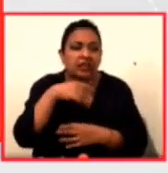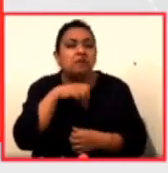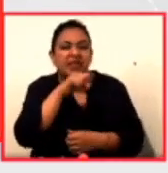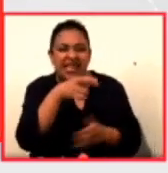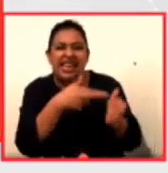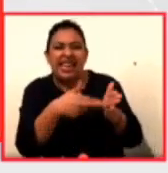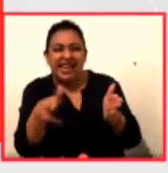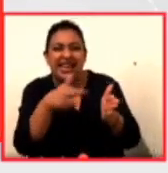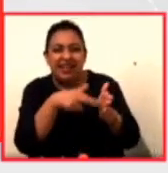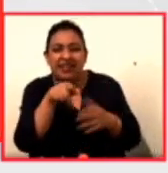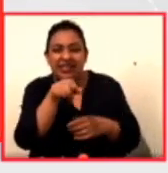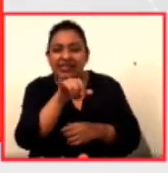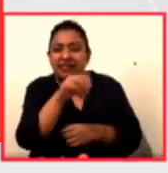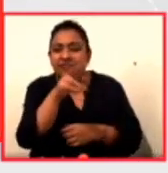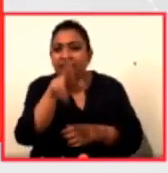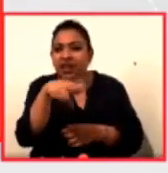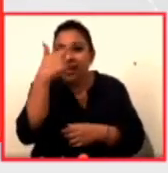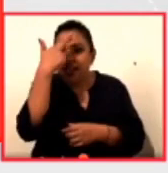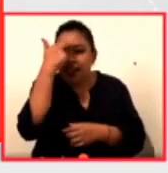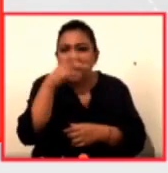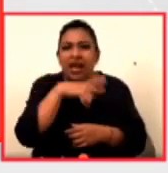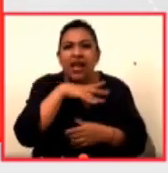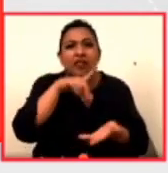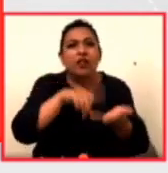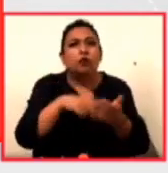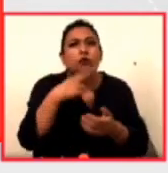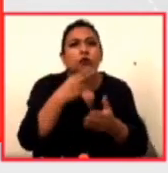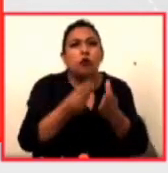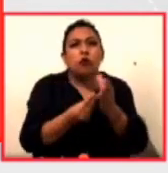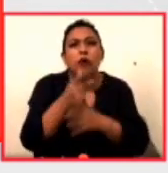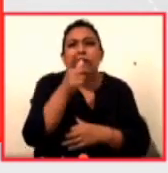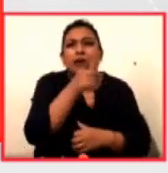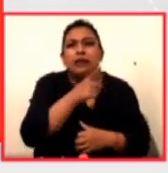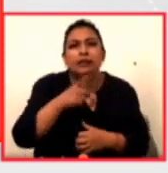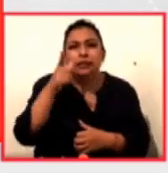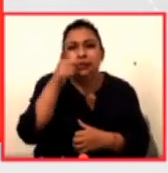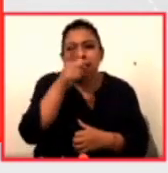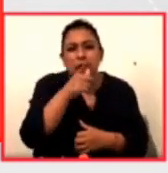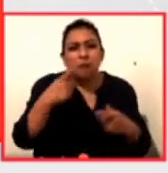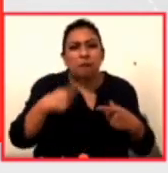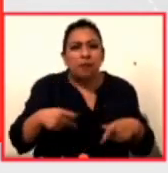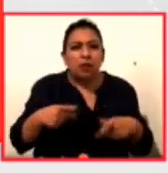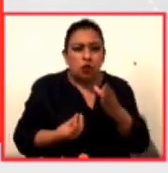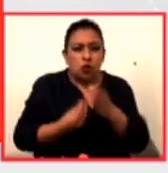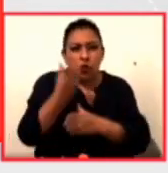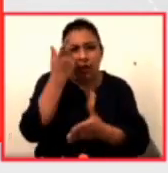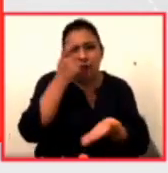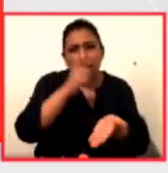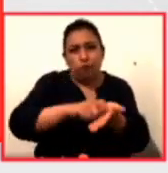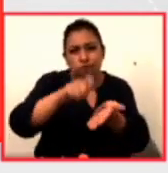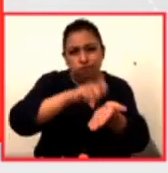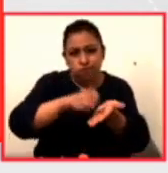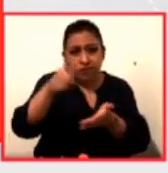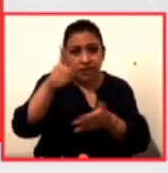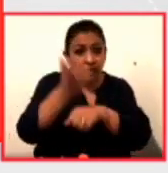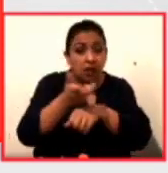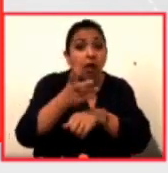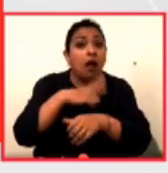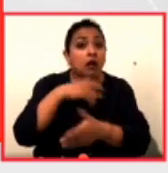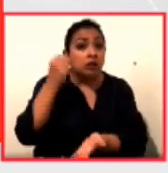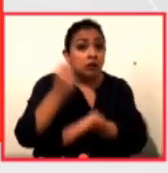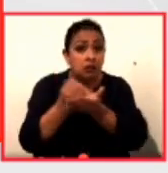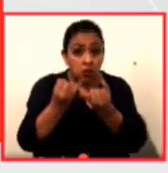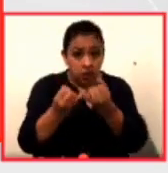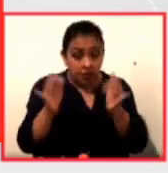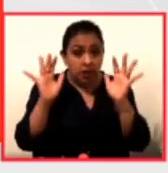Baseman, además de que es una plataforma para las nuevas letras para los autores emergentes en Estados Unidos, tiene ya un propio sello independiente. Ha